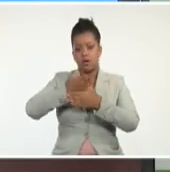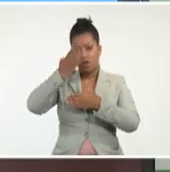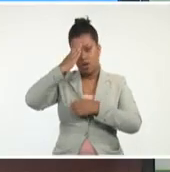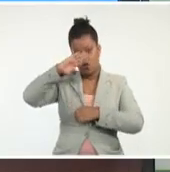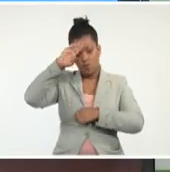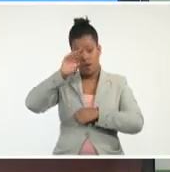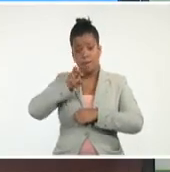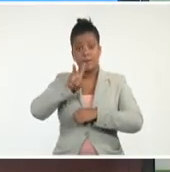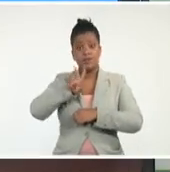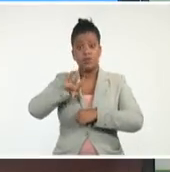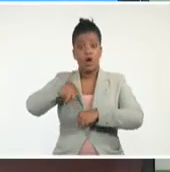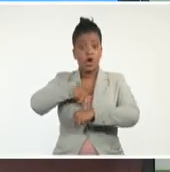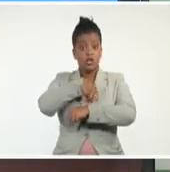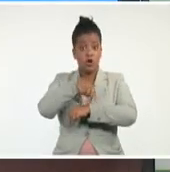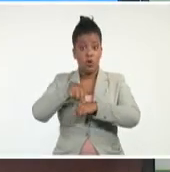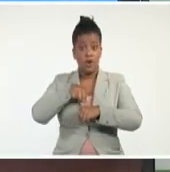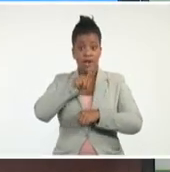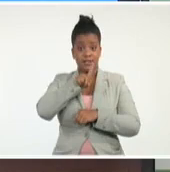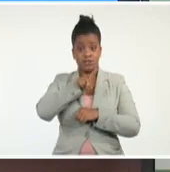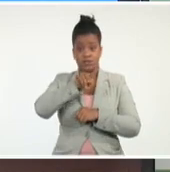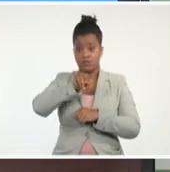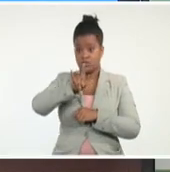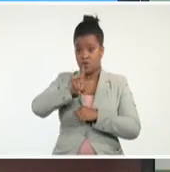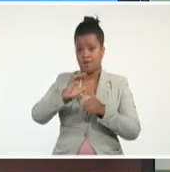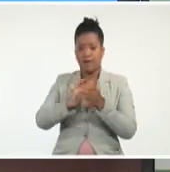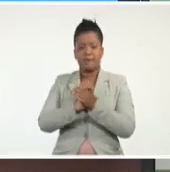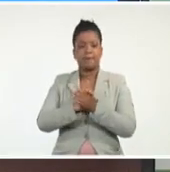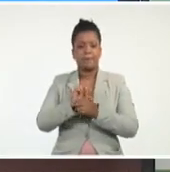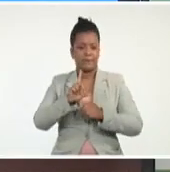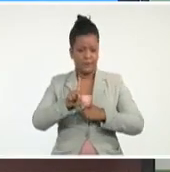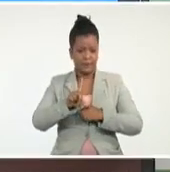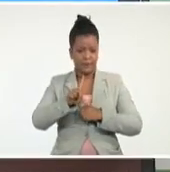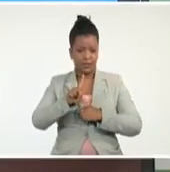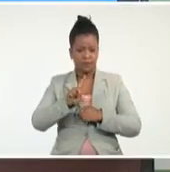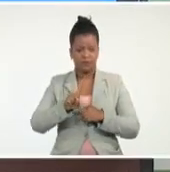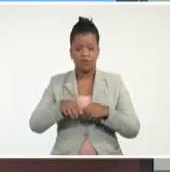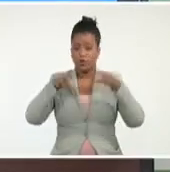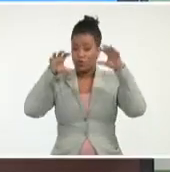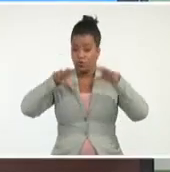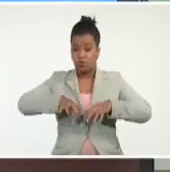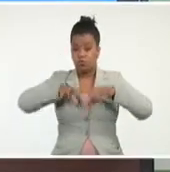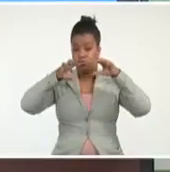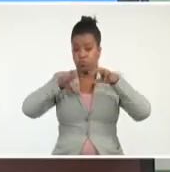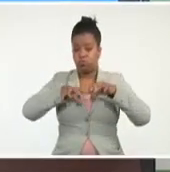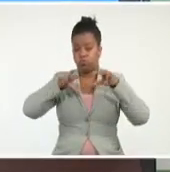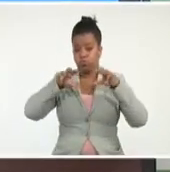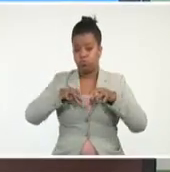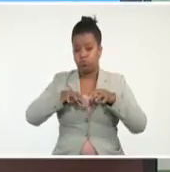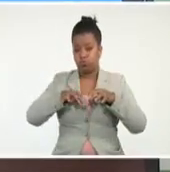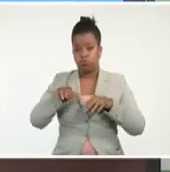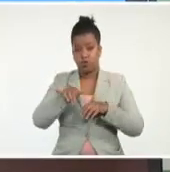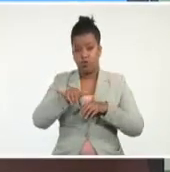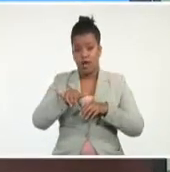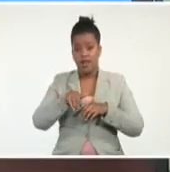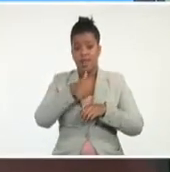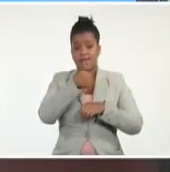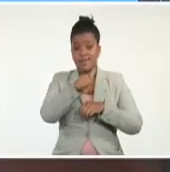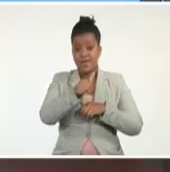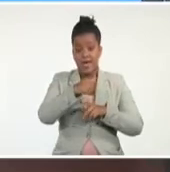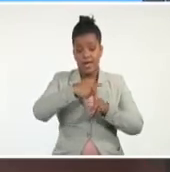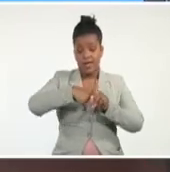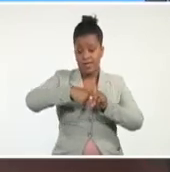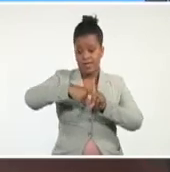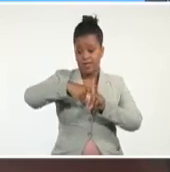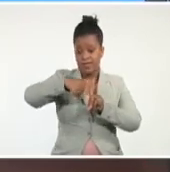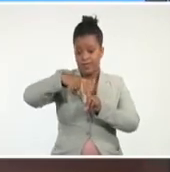horas 169 milímetros. Y además, ha habido 10 pluviómetros, que en las últimas